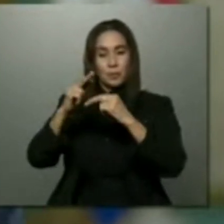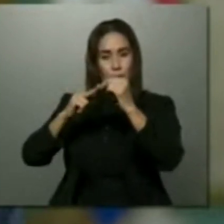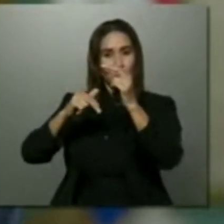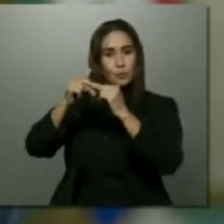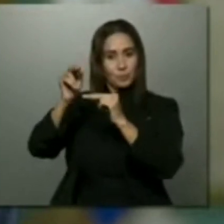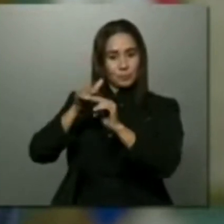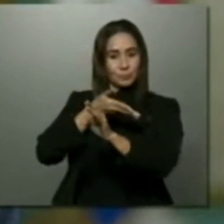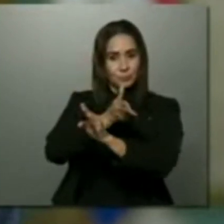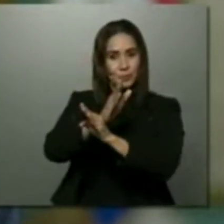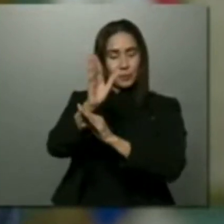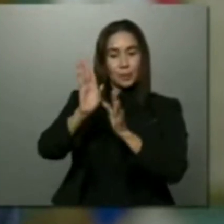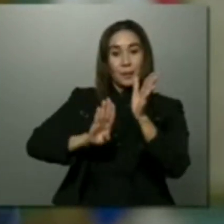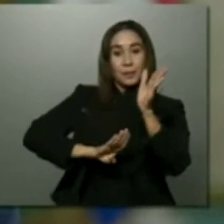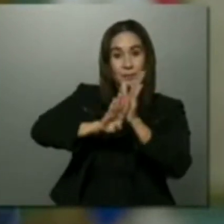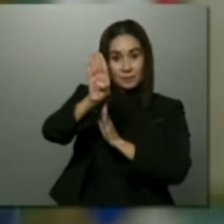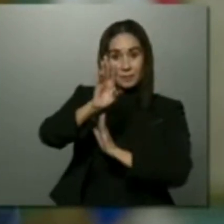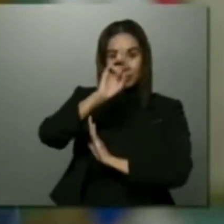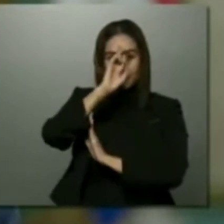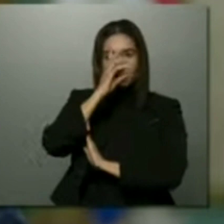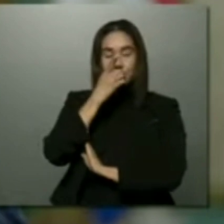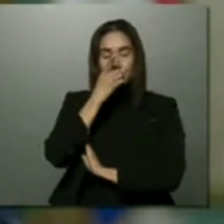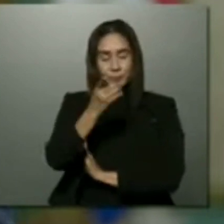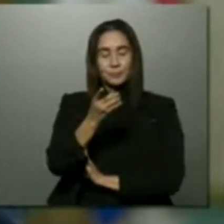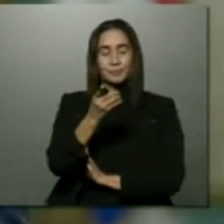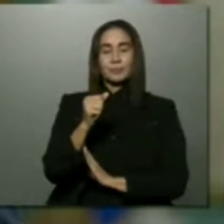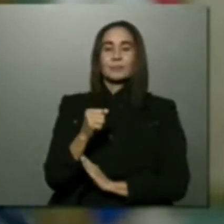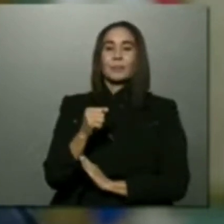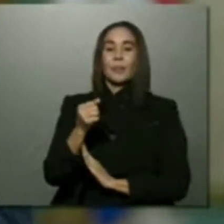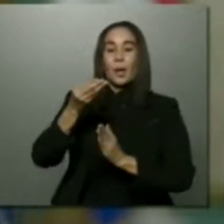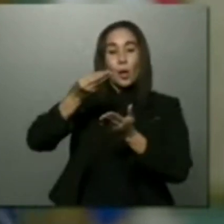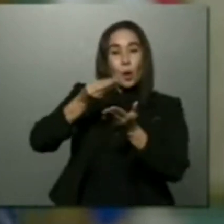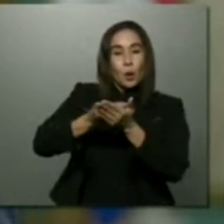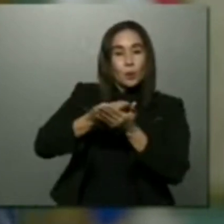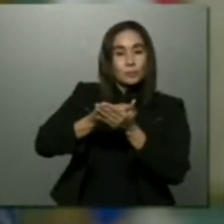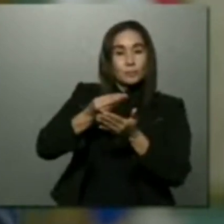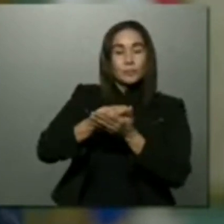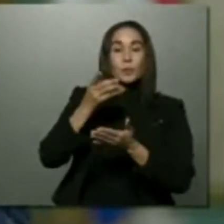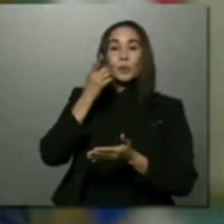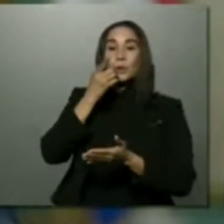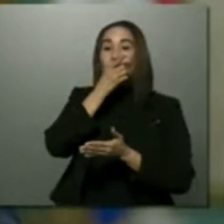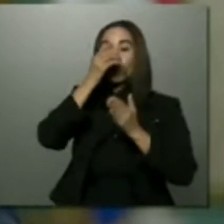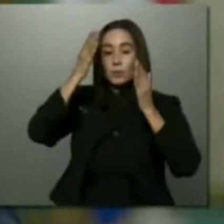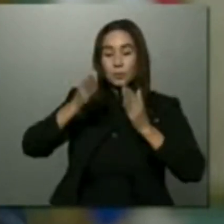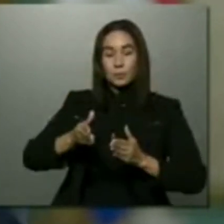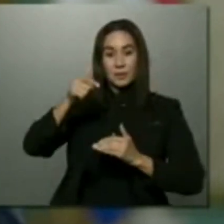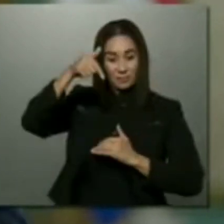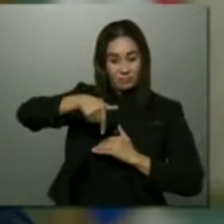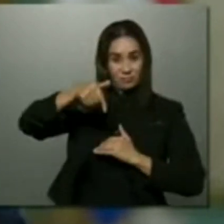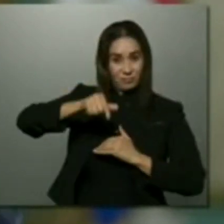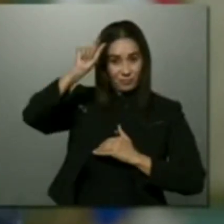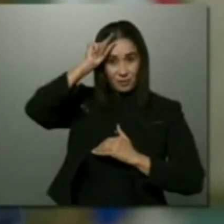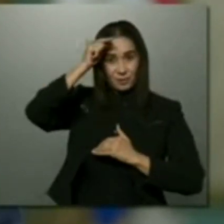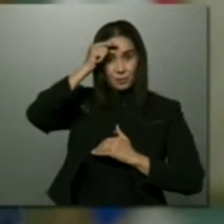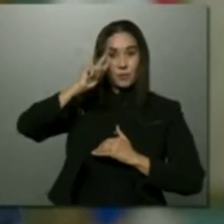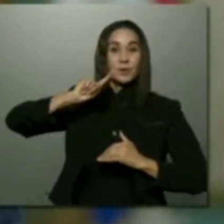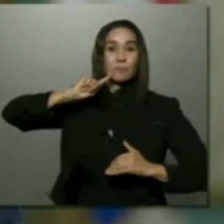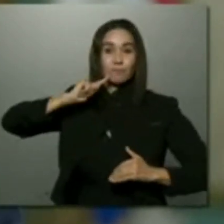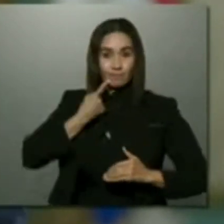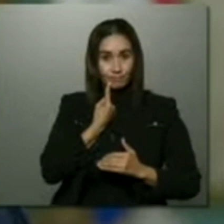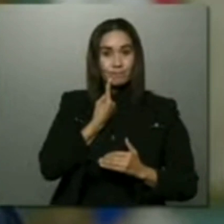el desarrollo económico de nuestro país. Con el dinero de los dominicanos, en este gobierno no se juega.